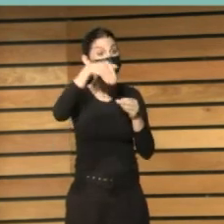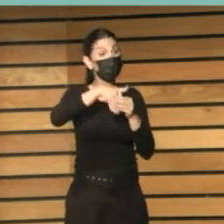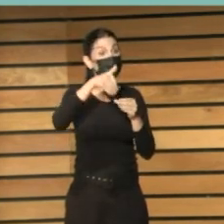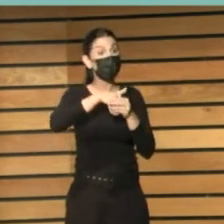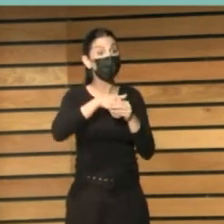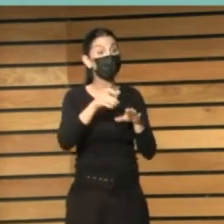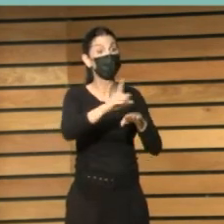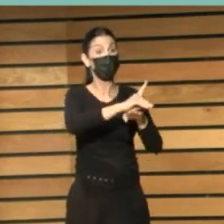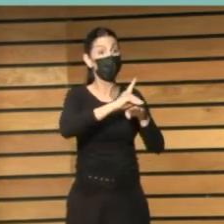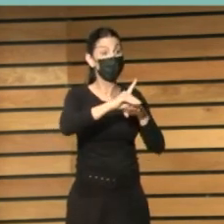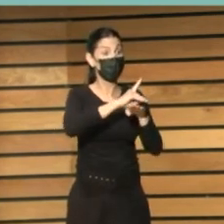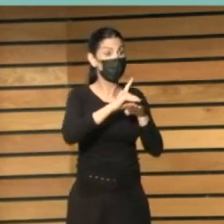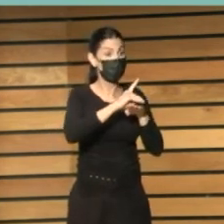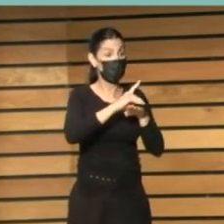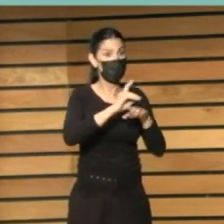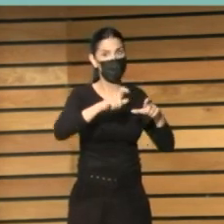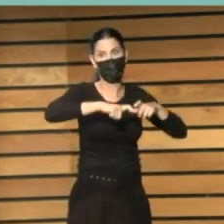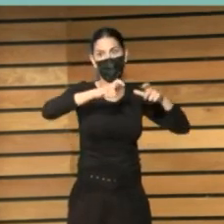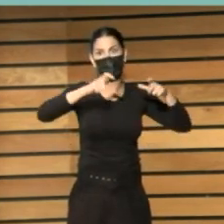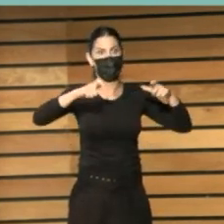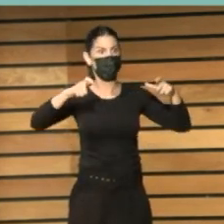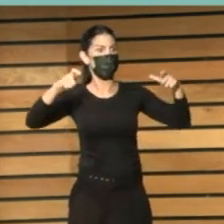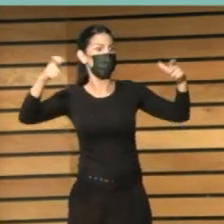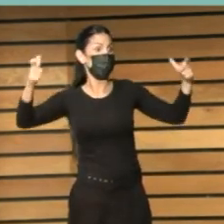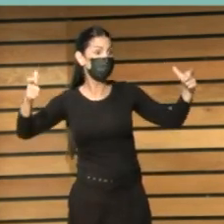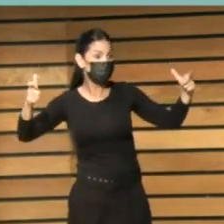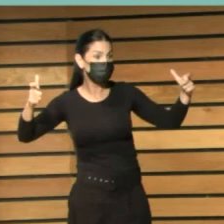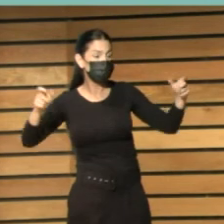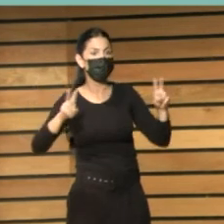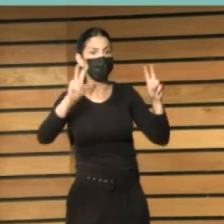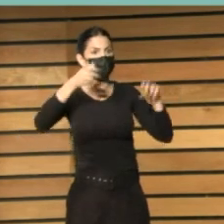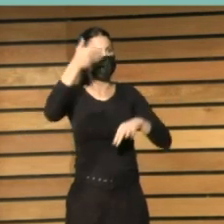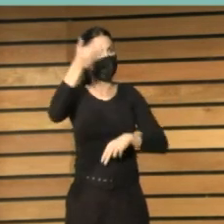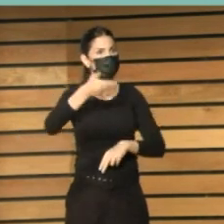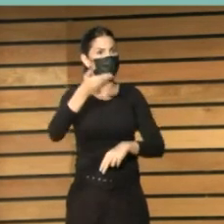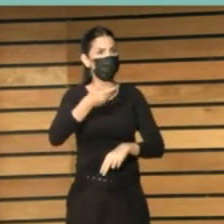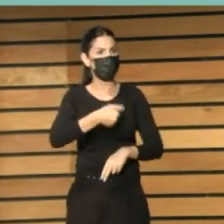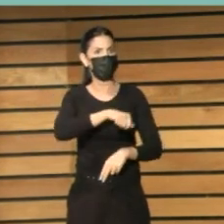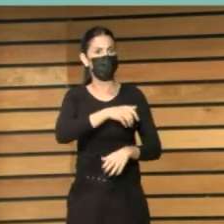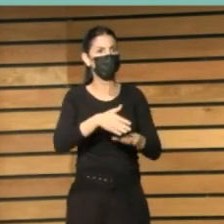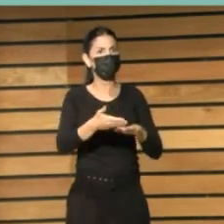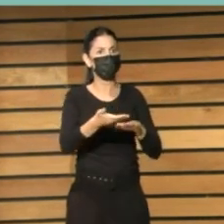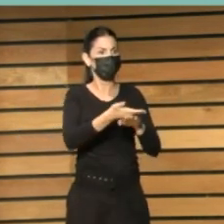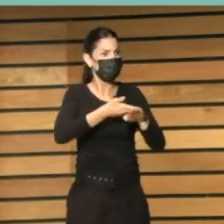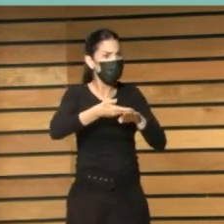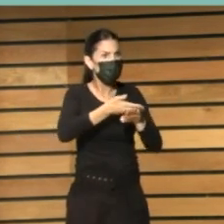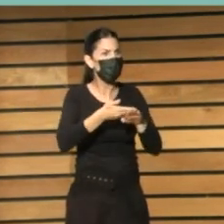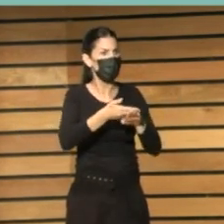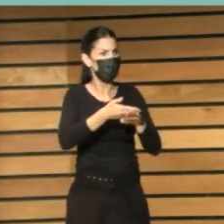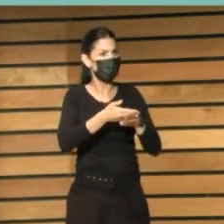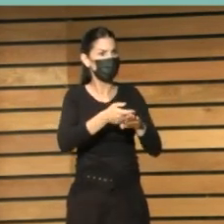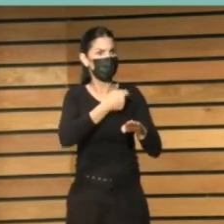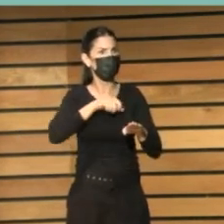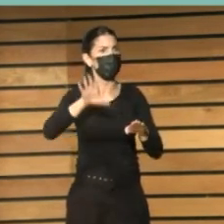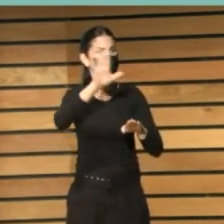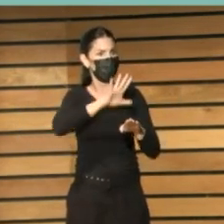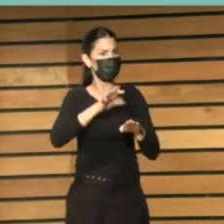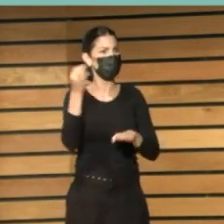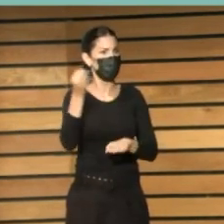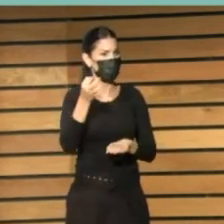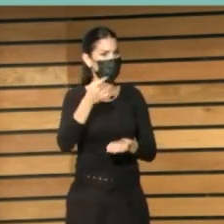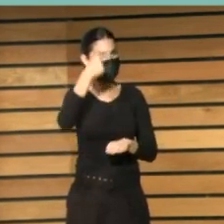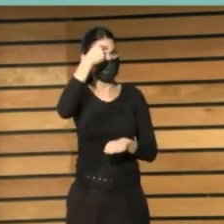muchísimo y yo creo que es una cuestión de estado de ministerio de comunidades autónomas y que todos los bibliotecarios